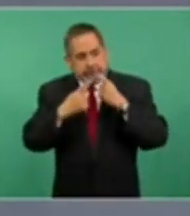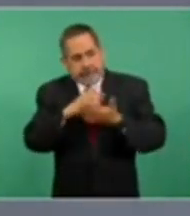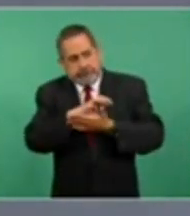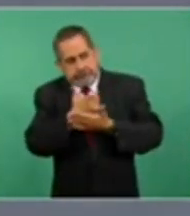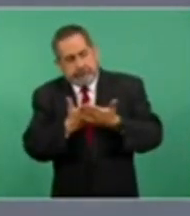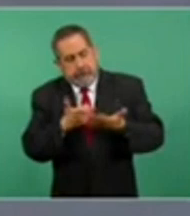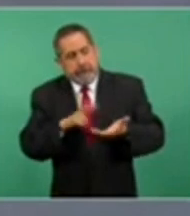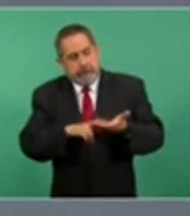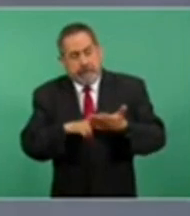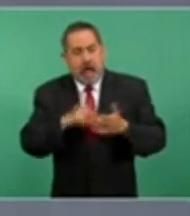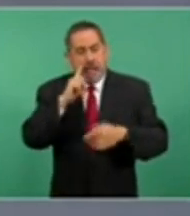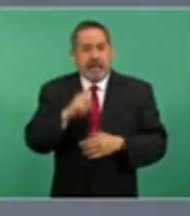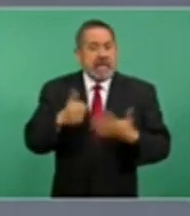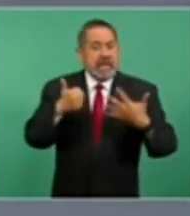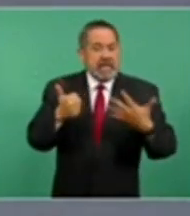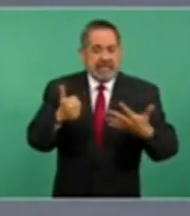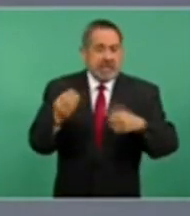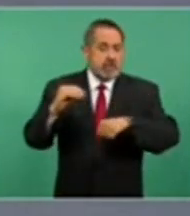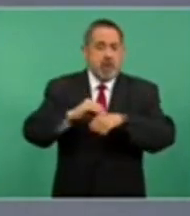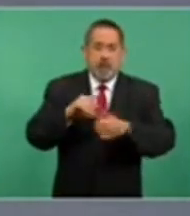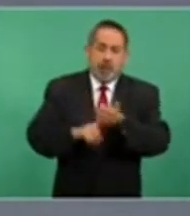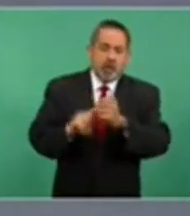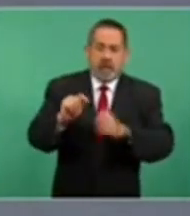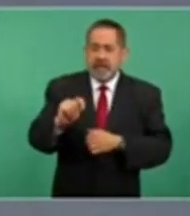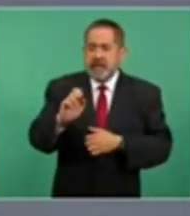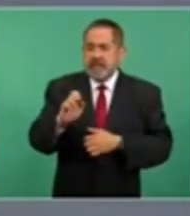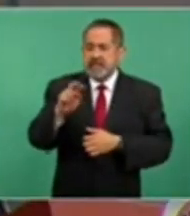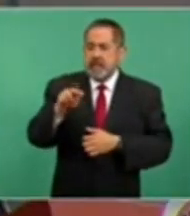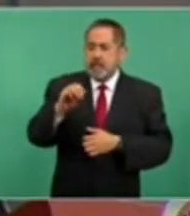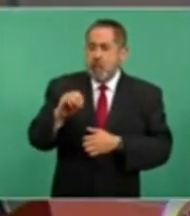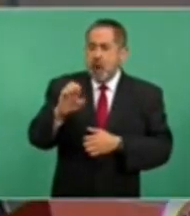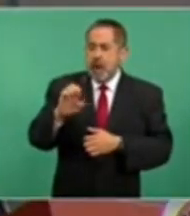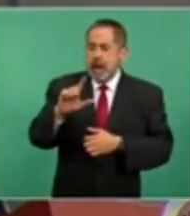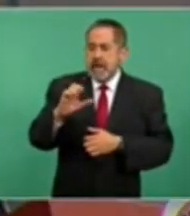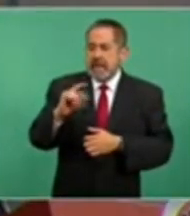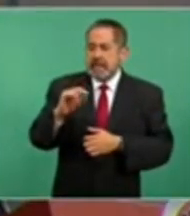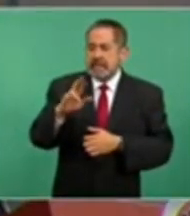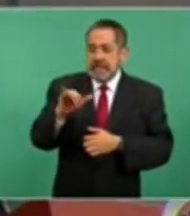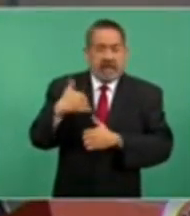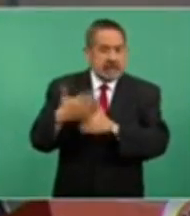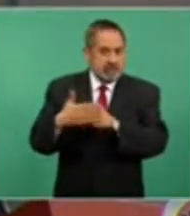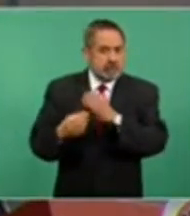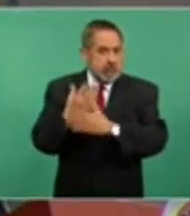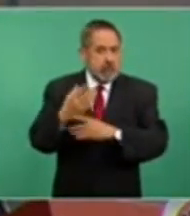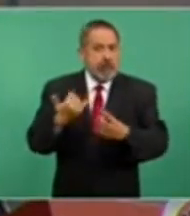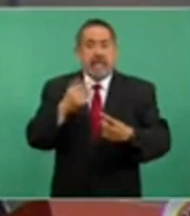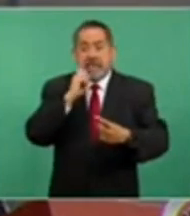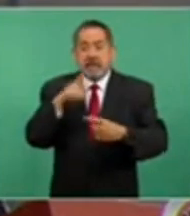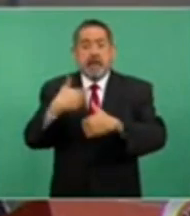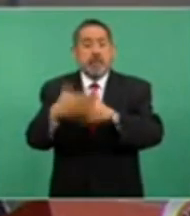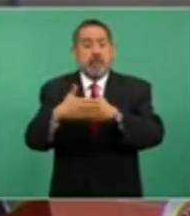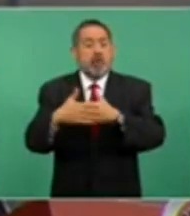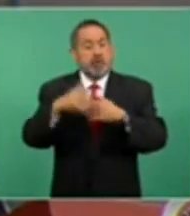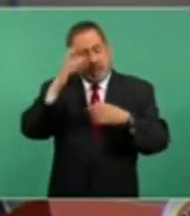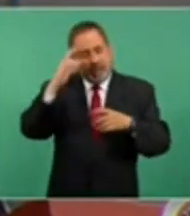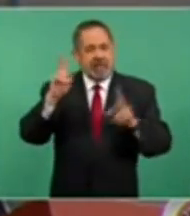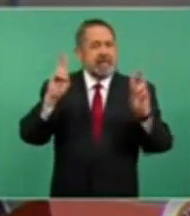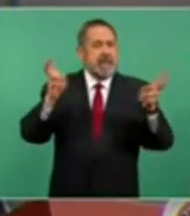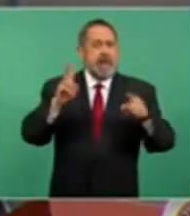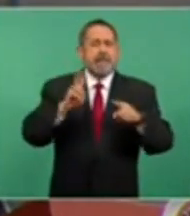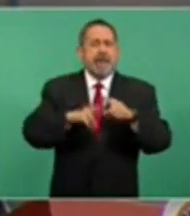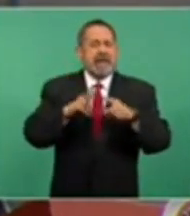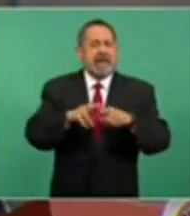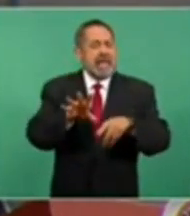seis plantas termoeléctricas y está por comenzar la construcción del Parque de Generación de